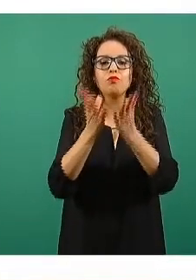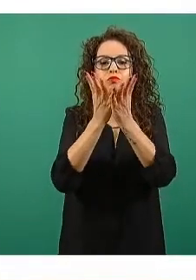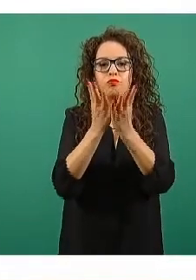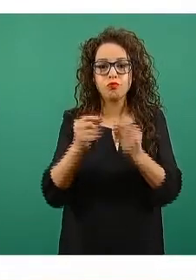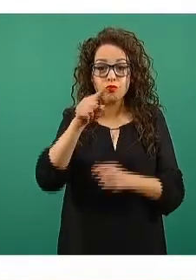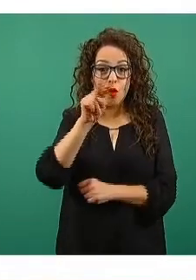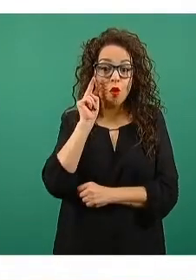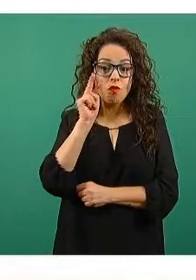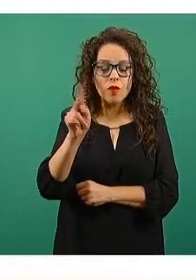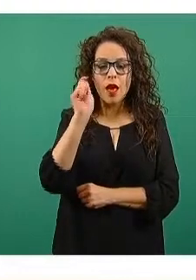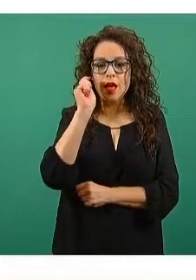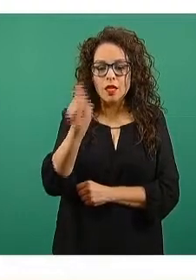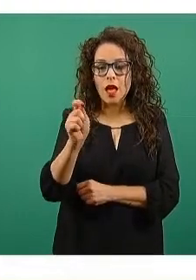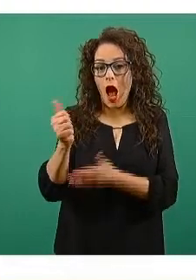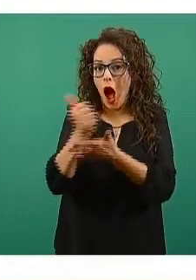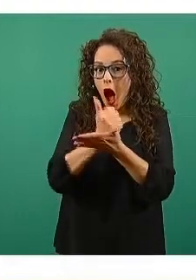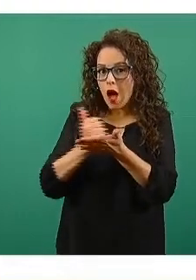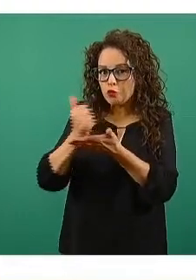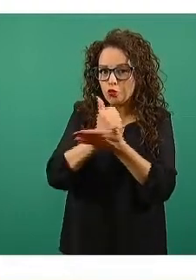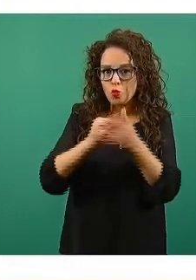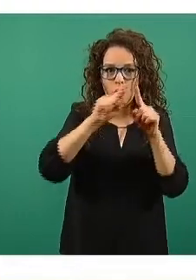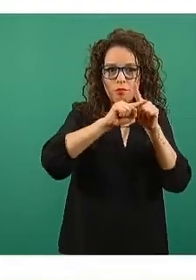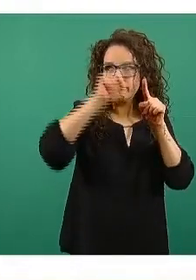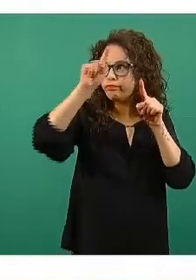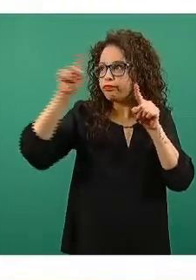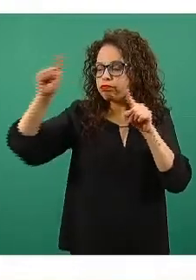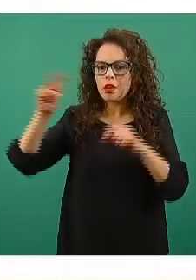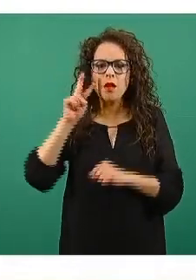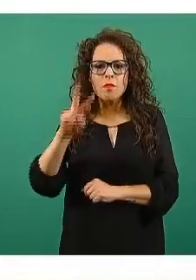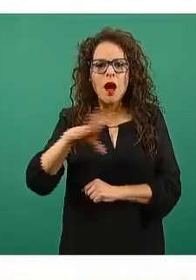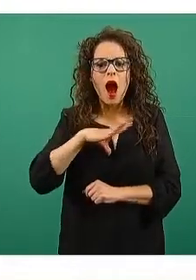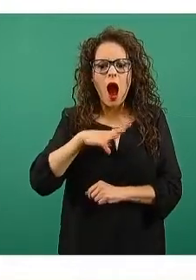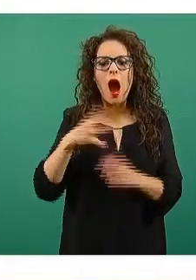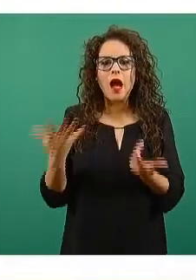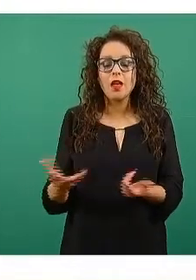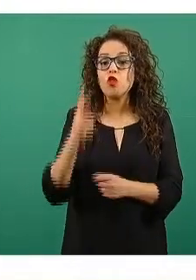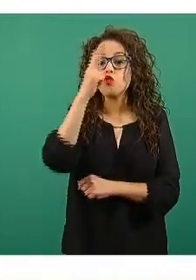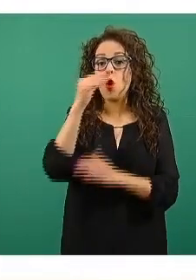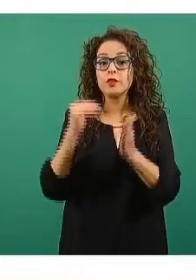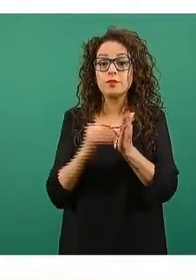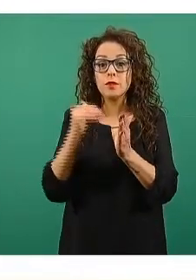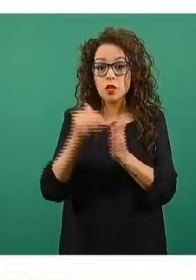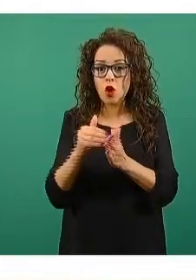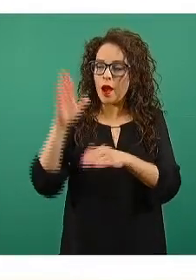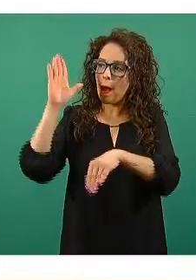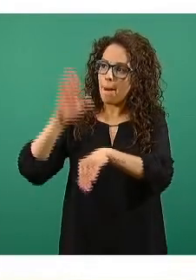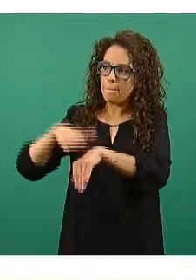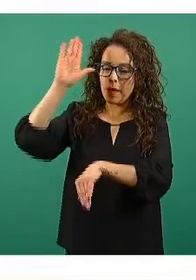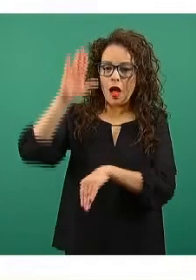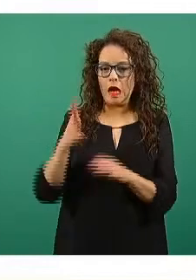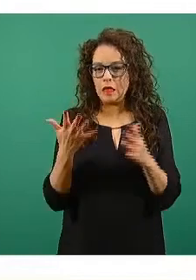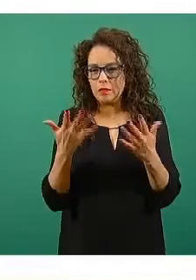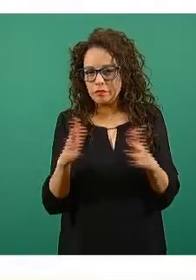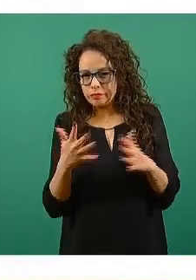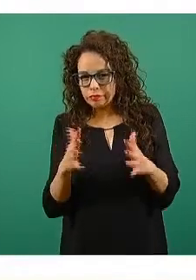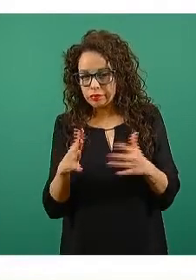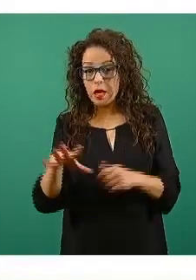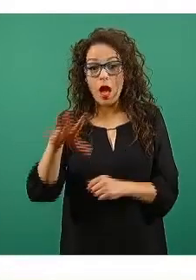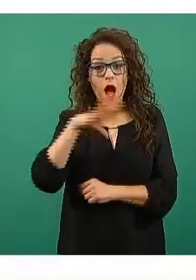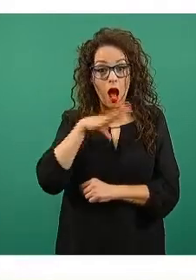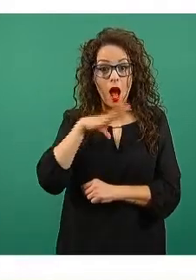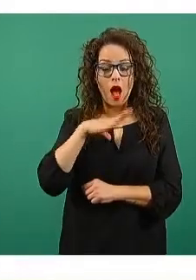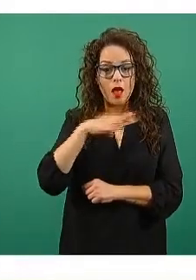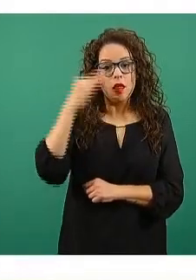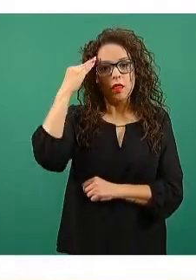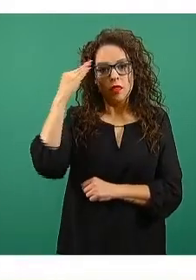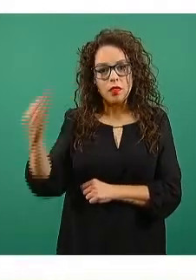en la línea azul, tenemos más de dos millones de casos estimados que se han presentado a lo